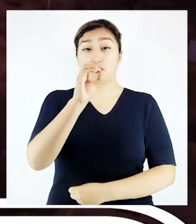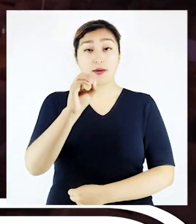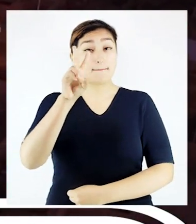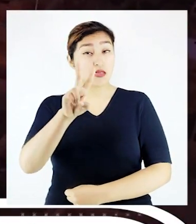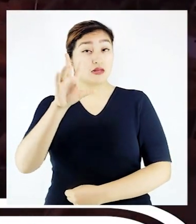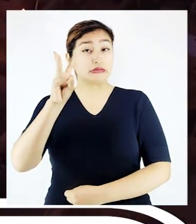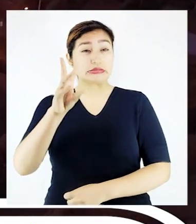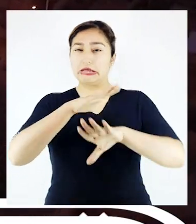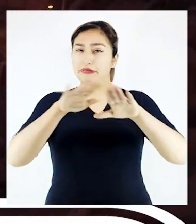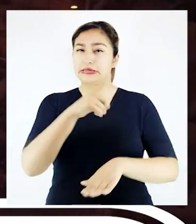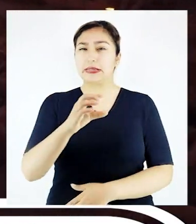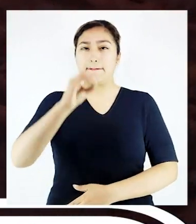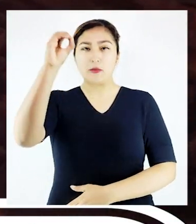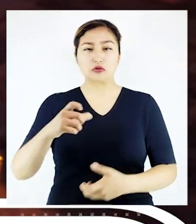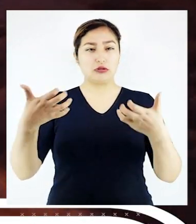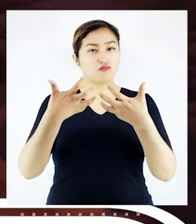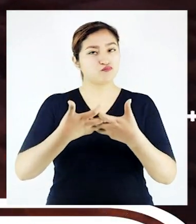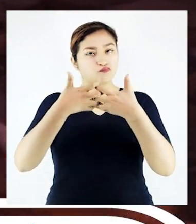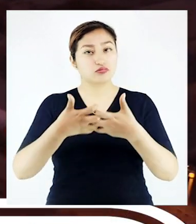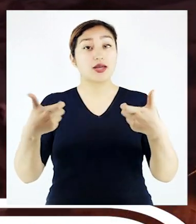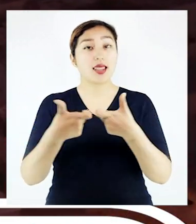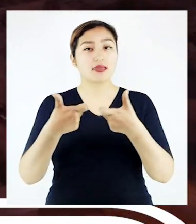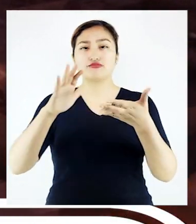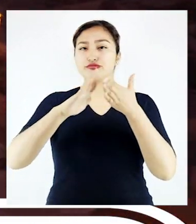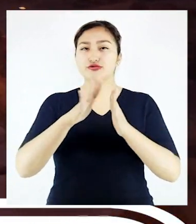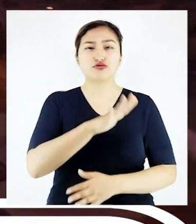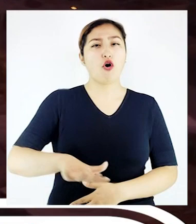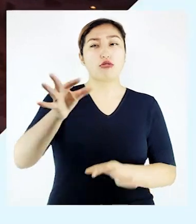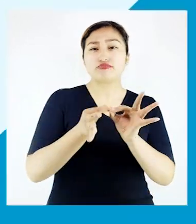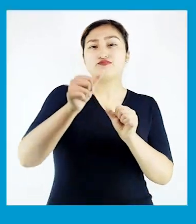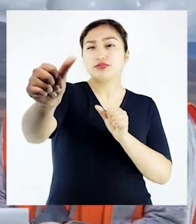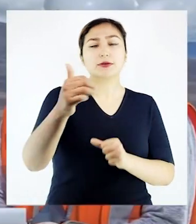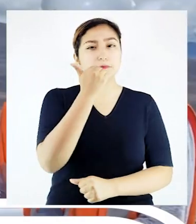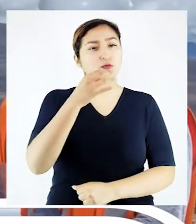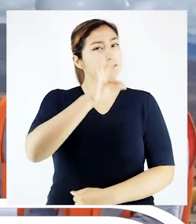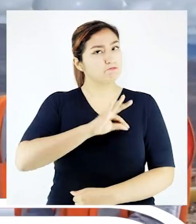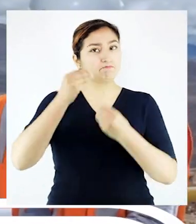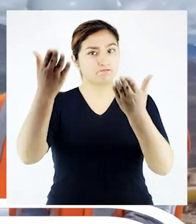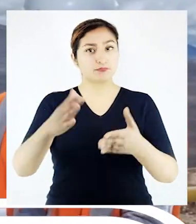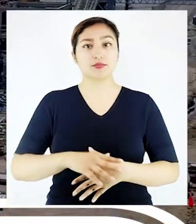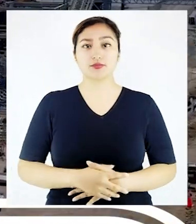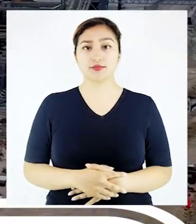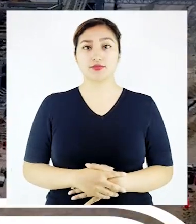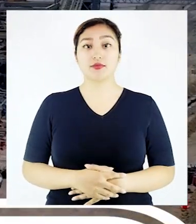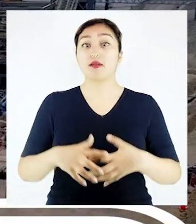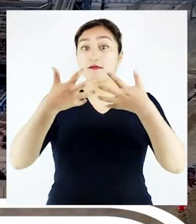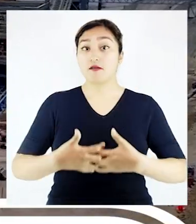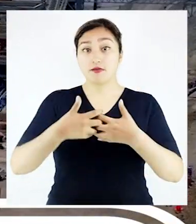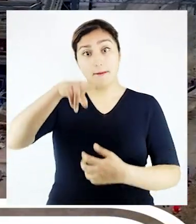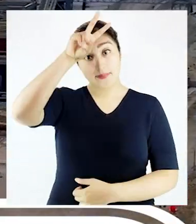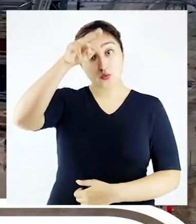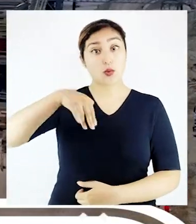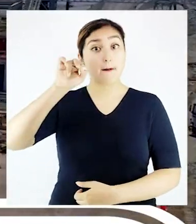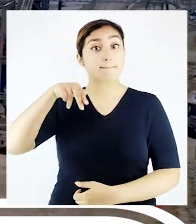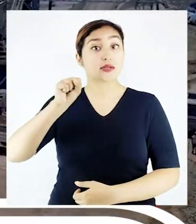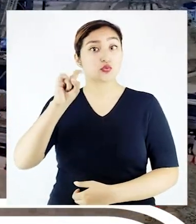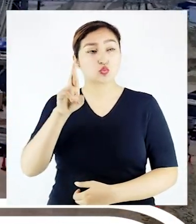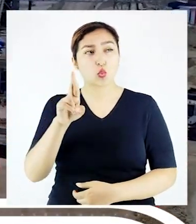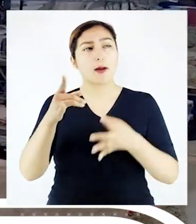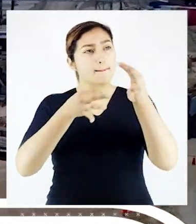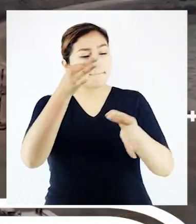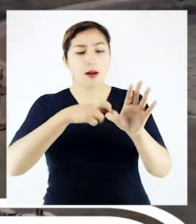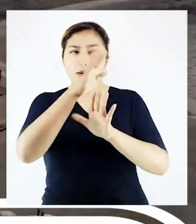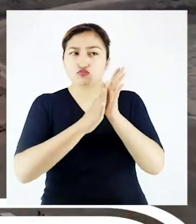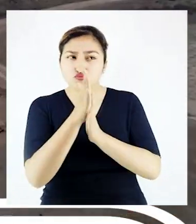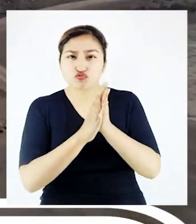electrificación rural y beneficiando a las localidades más alejadas. La empresa minera peruana Minsur anunció planes